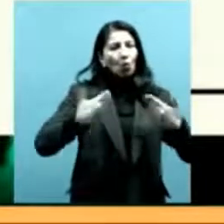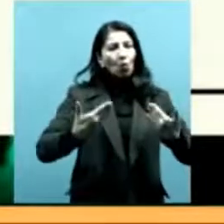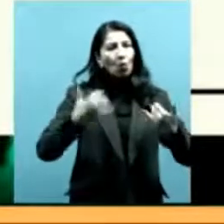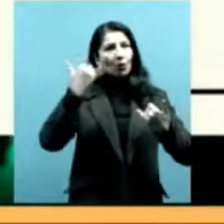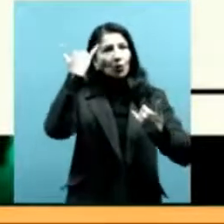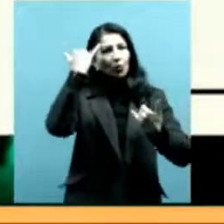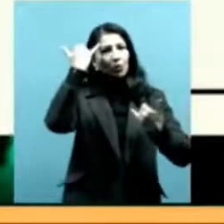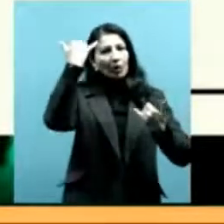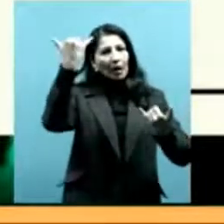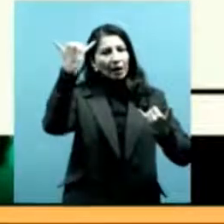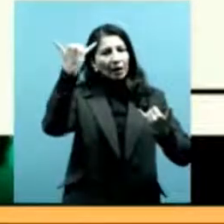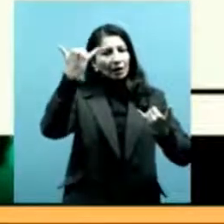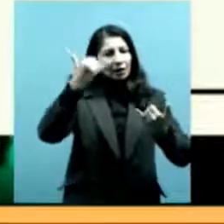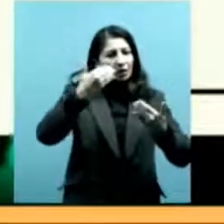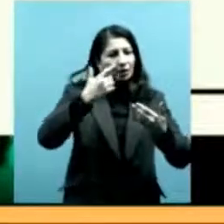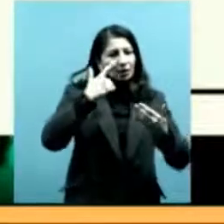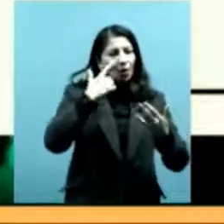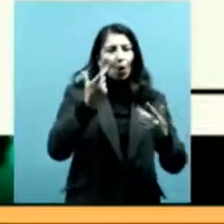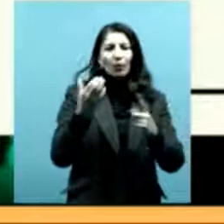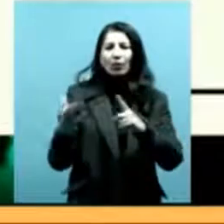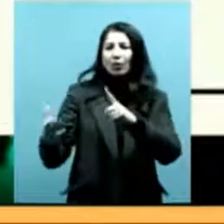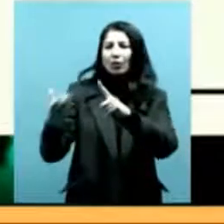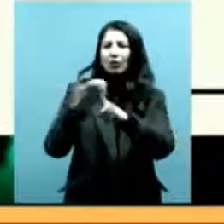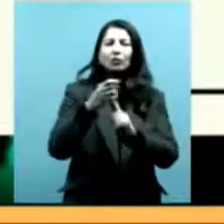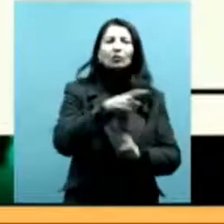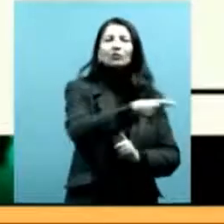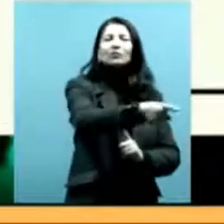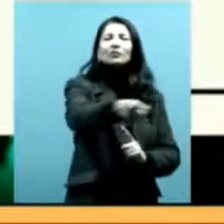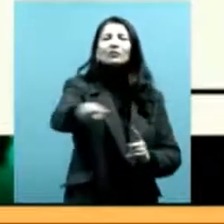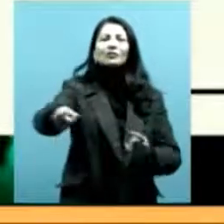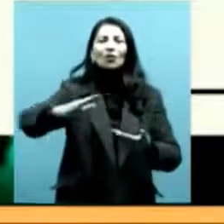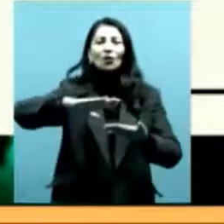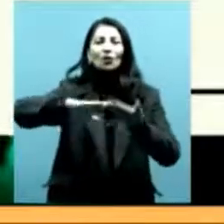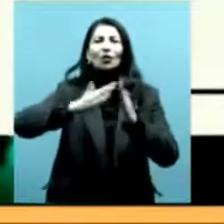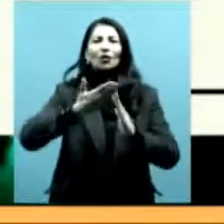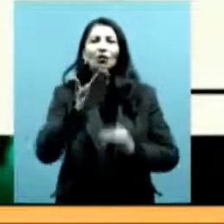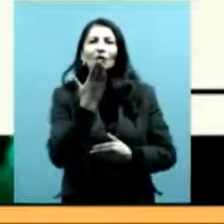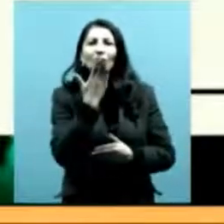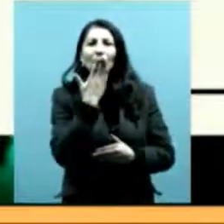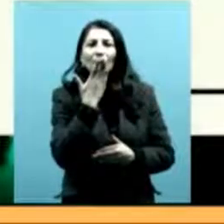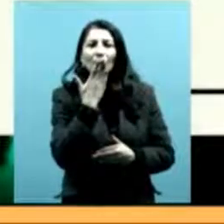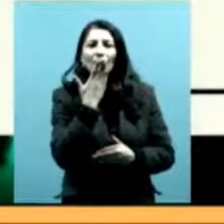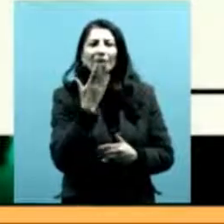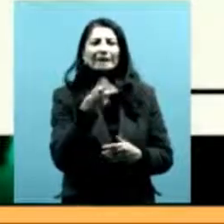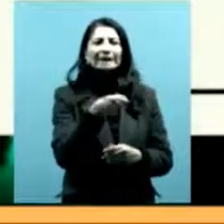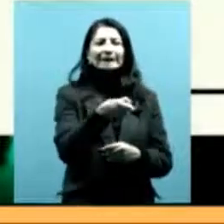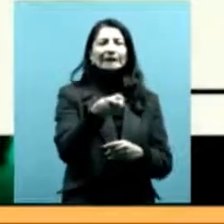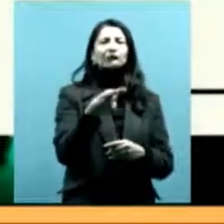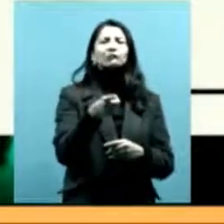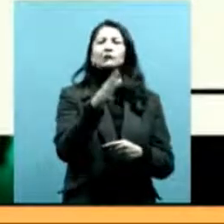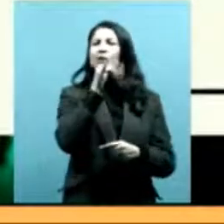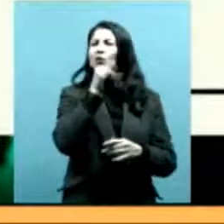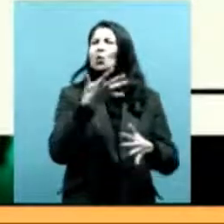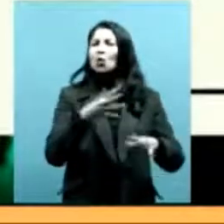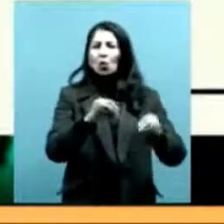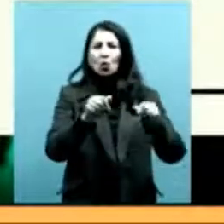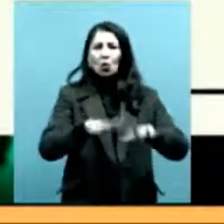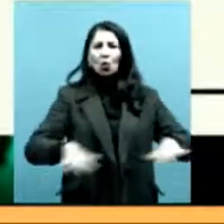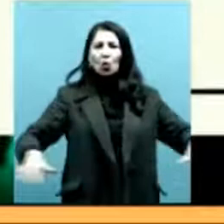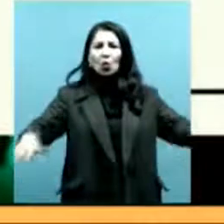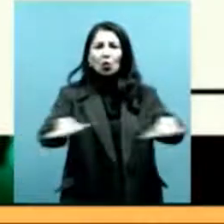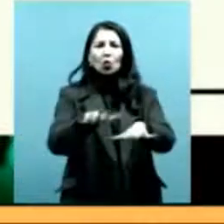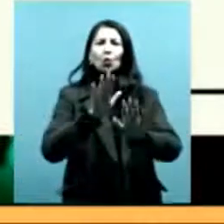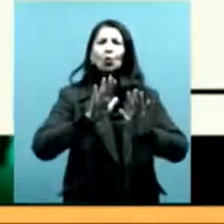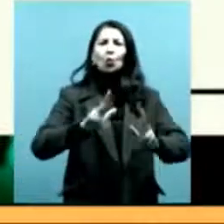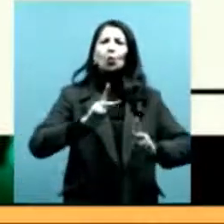encontrar la presencia indígena y el reconocimiento estatal de presencia indígena en los territorios. Voy a dar un